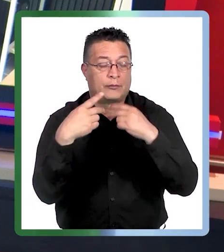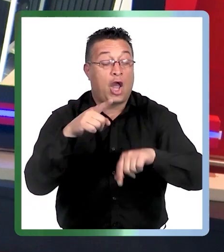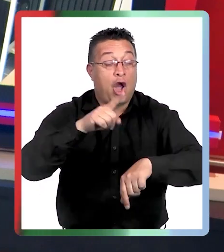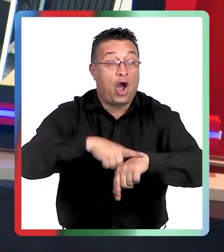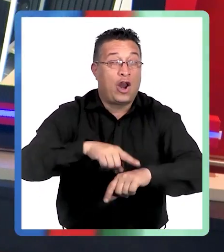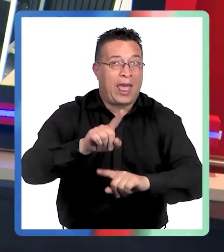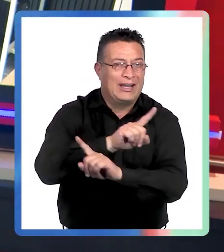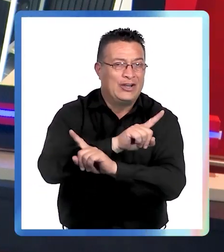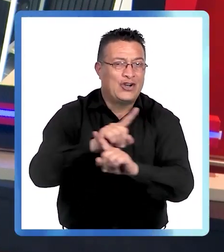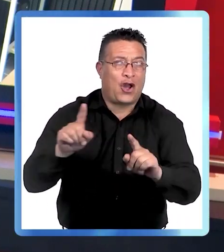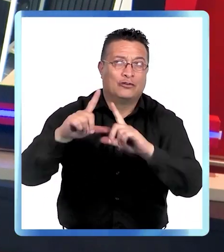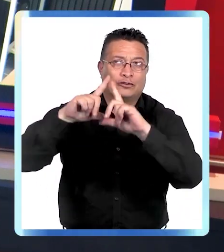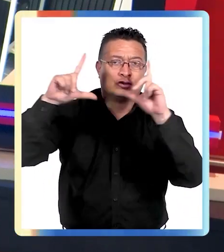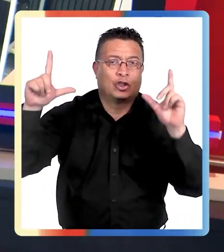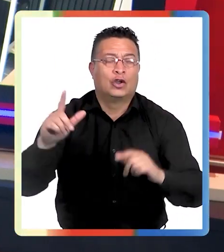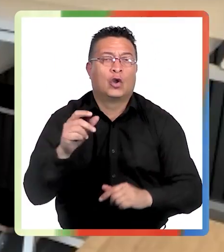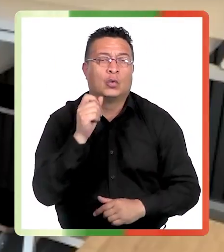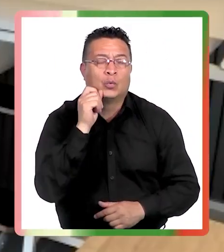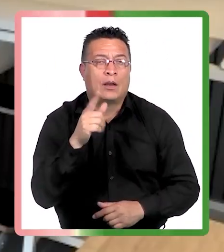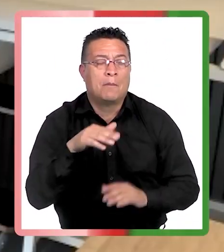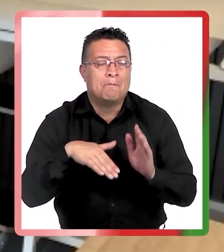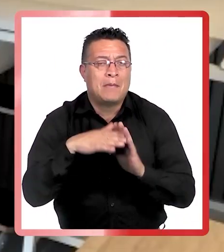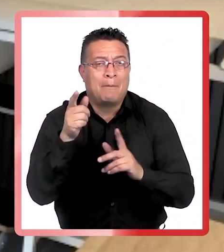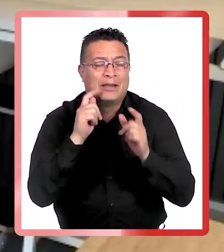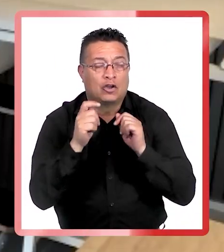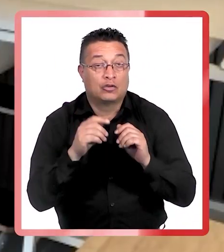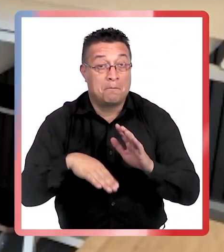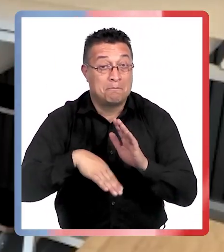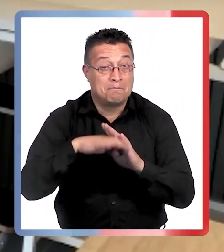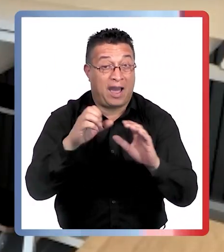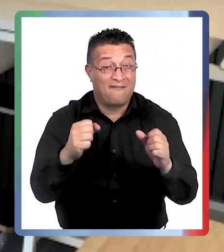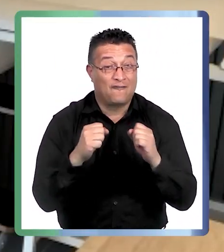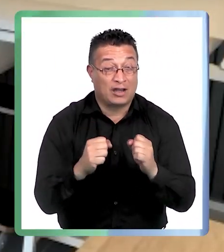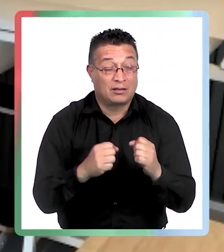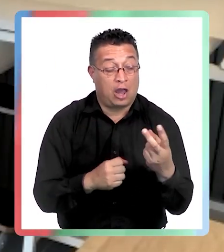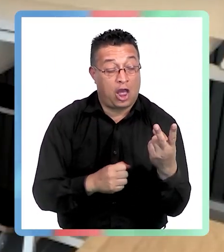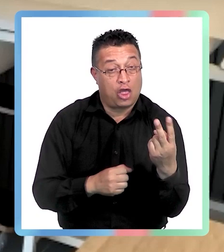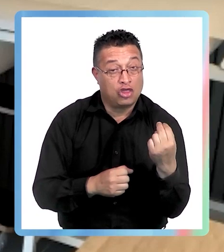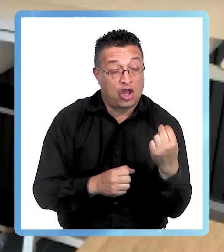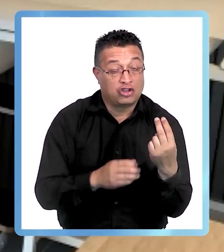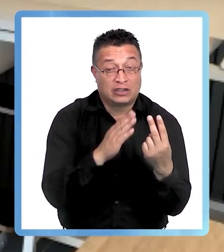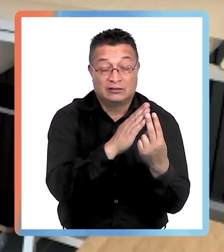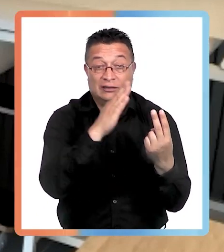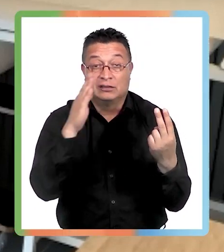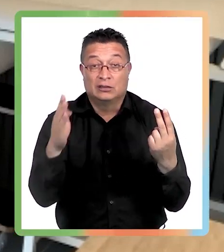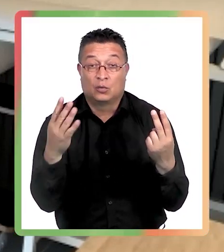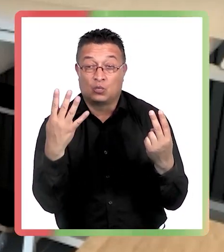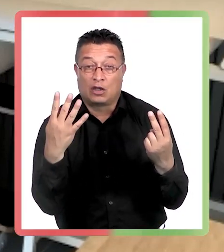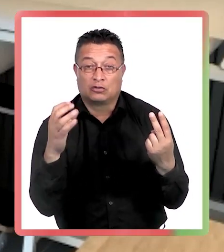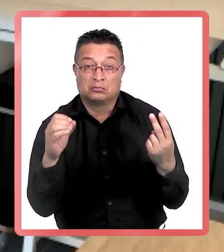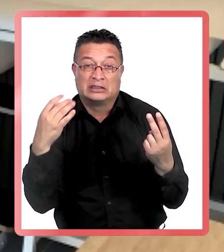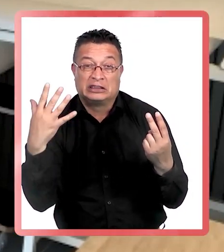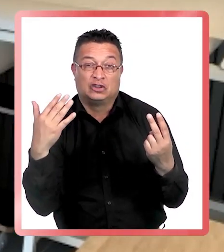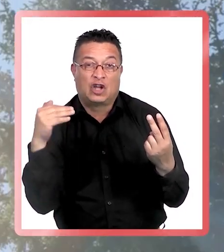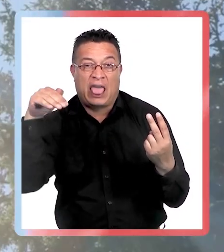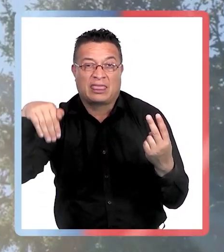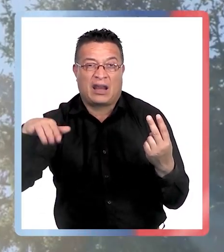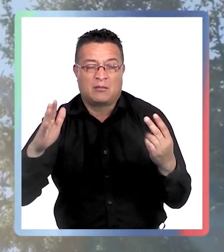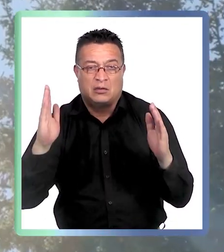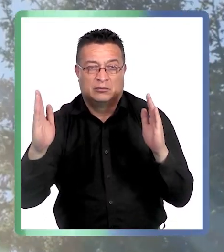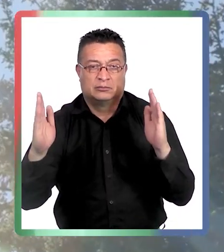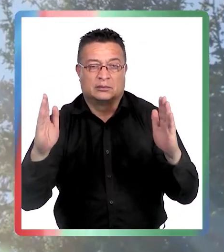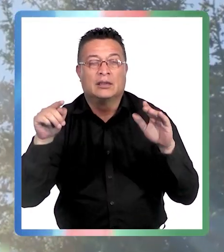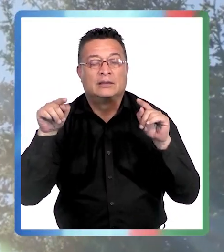no exponerse al sol? ¿Qué nos podría decir? Cuando el sol está más fuerte, es entre el mediodía y las 4 o 5 de la tarde. Uno ahí debería evitar,